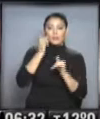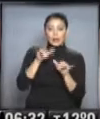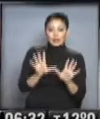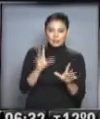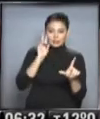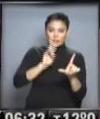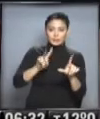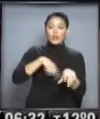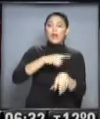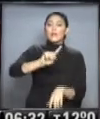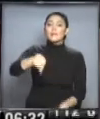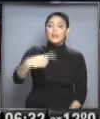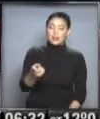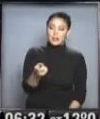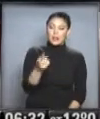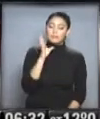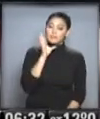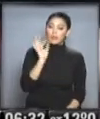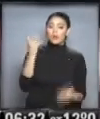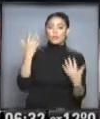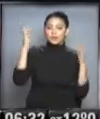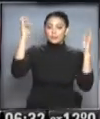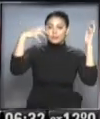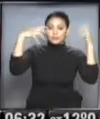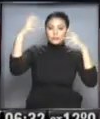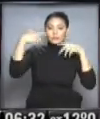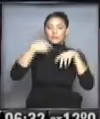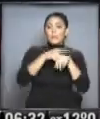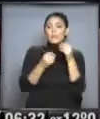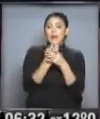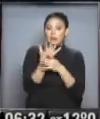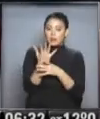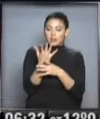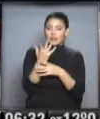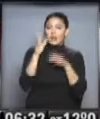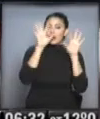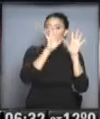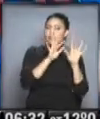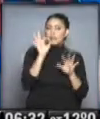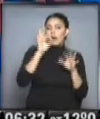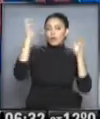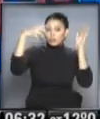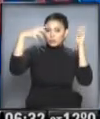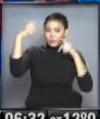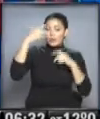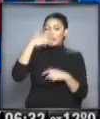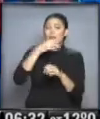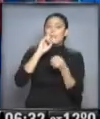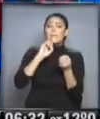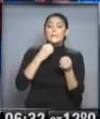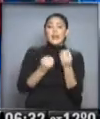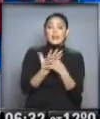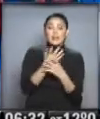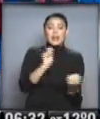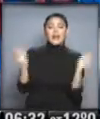ya en las próximas horas, mañana, algunas precipitaciones en las primeras horas de la mañana, lluvia o llovizna en forma aislada. Ya a partir de la mañana el viento cambia